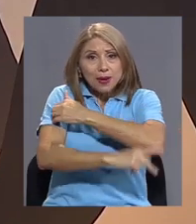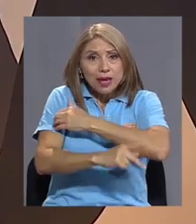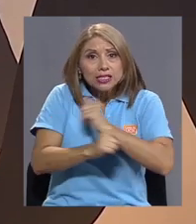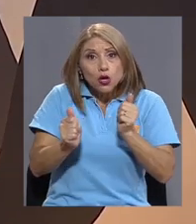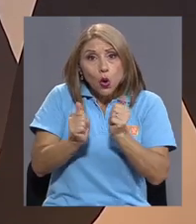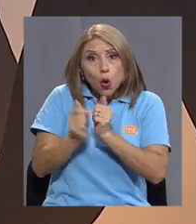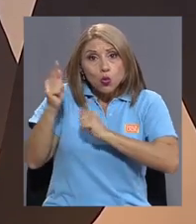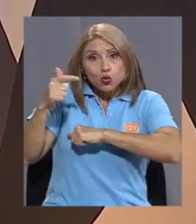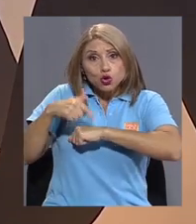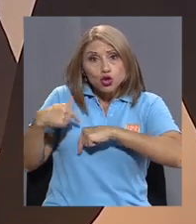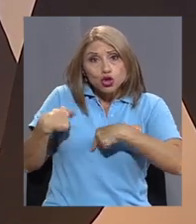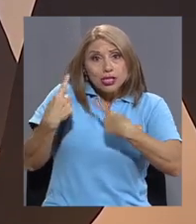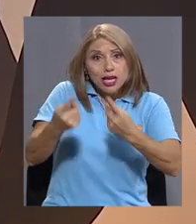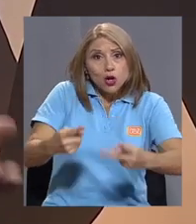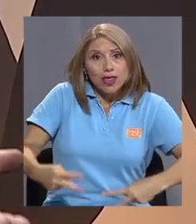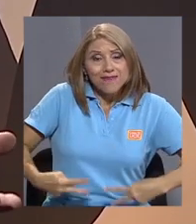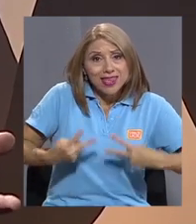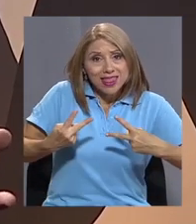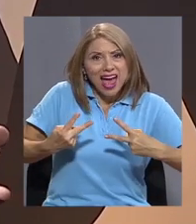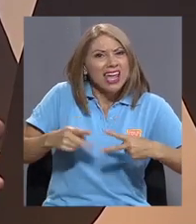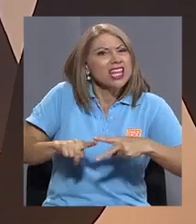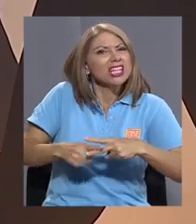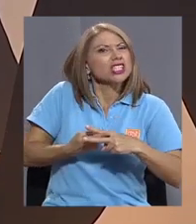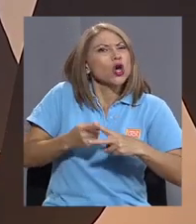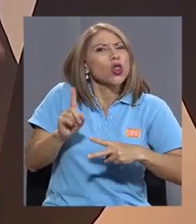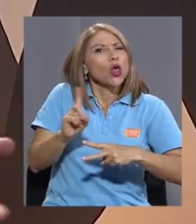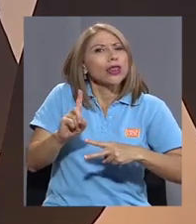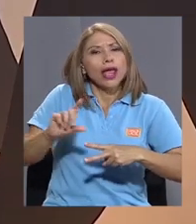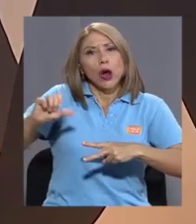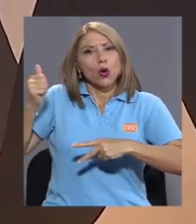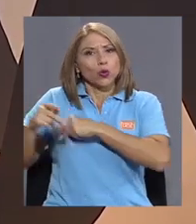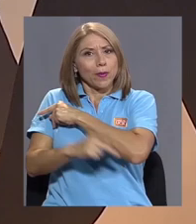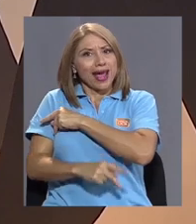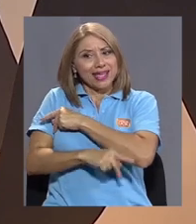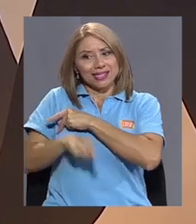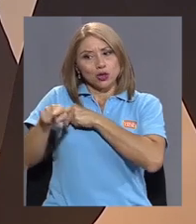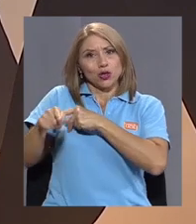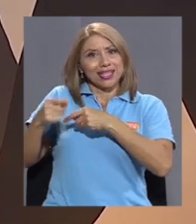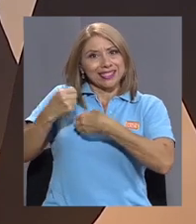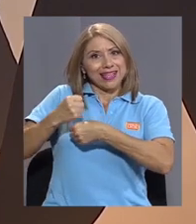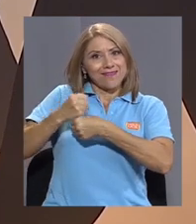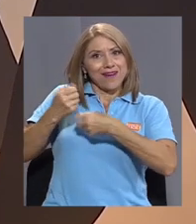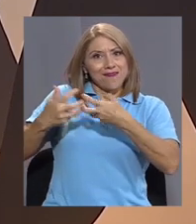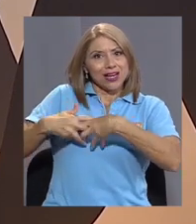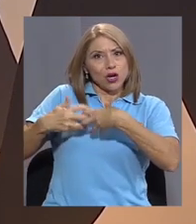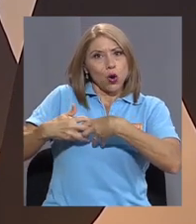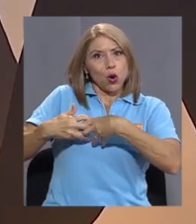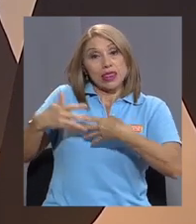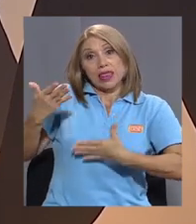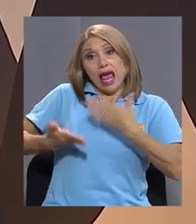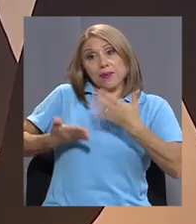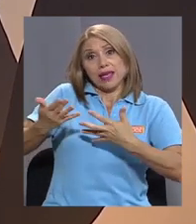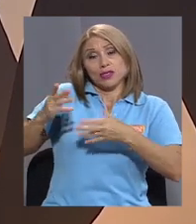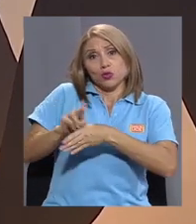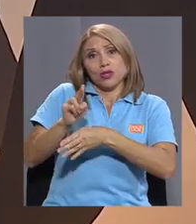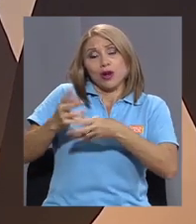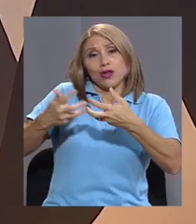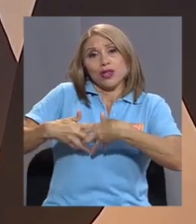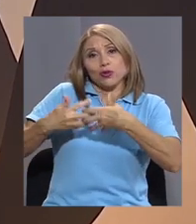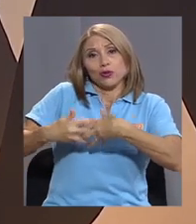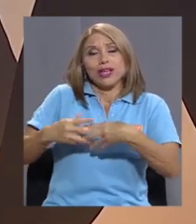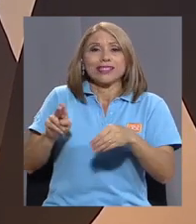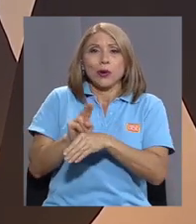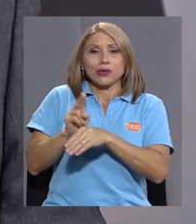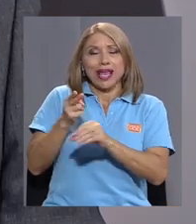iniciado en otro país donde se fabricó. En ese país donde se fabricó puede ser que se haya sido fabricado en industrias que queman